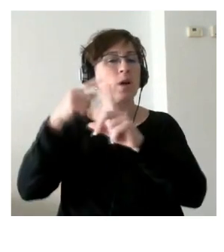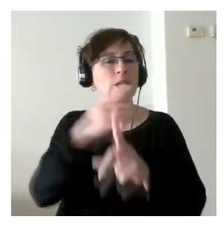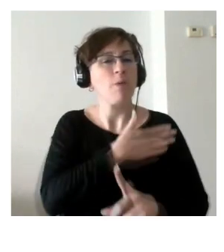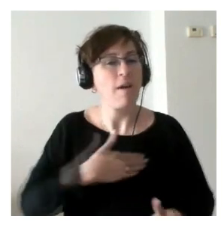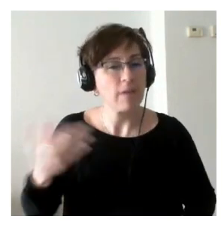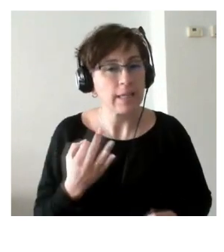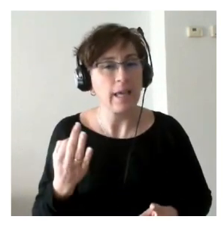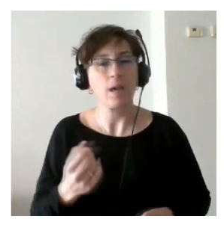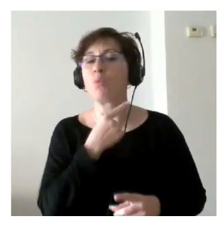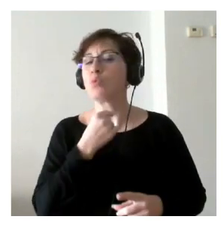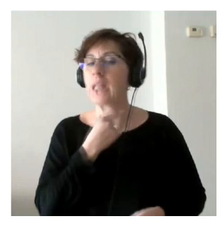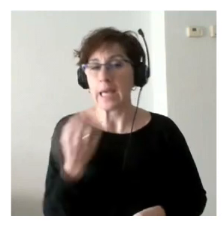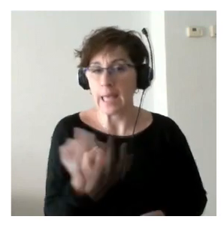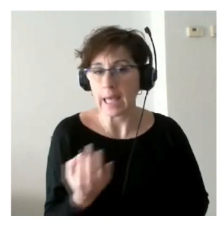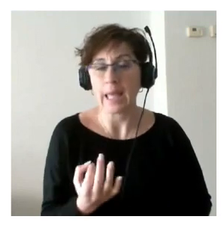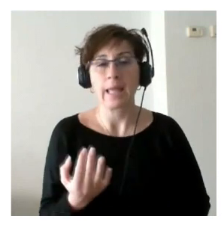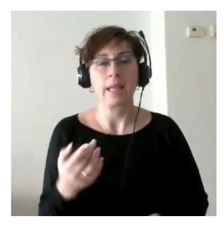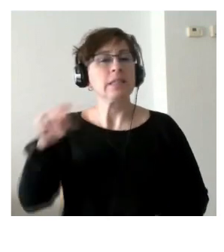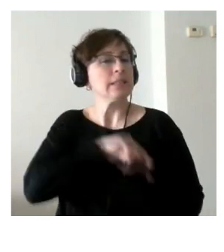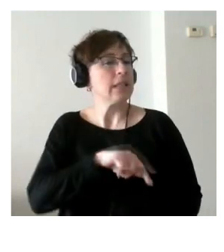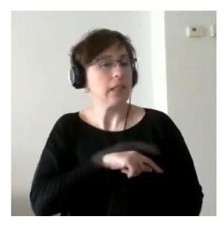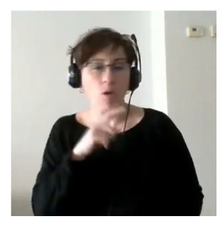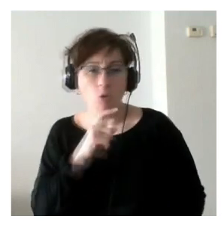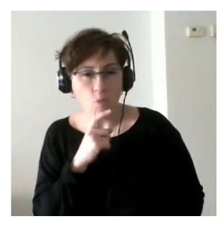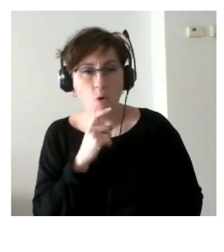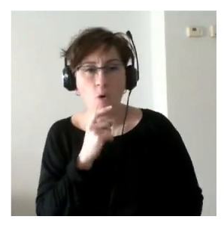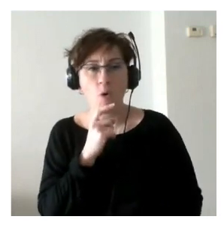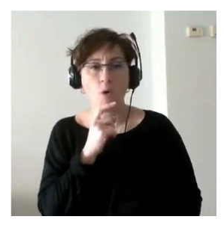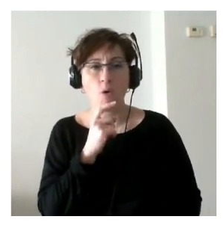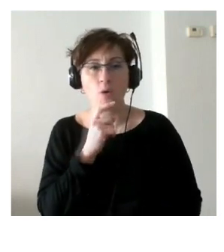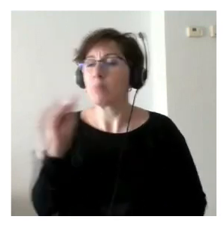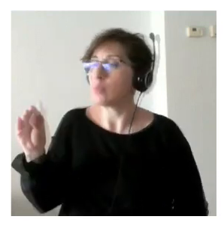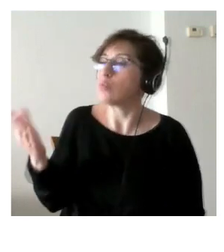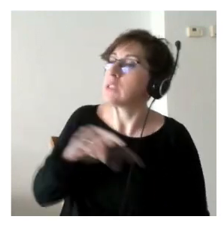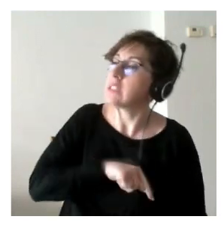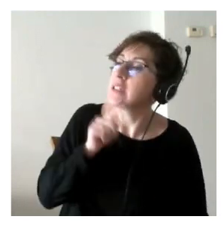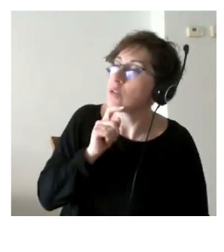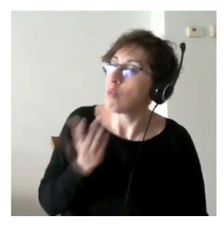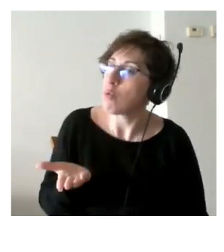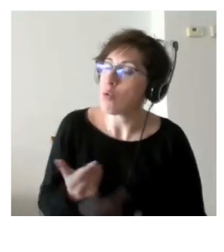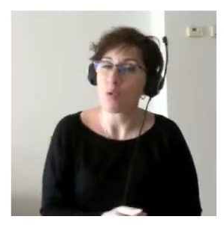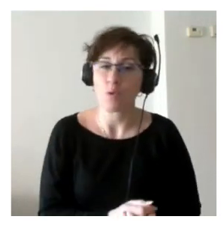gustaría cómo te sientes cómo te sentías hermano pues la verdad que